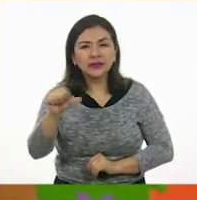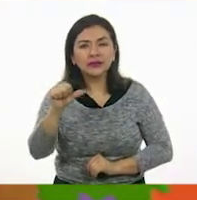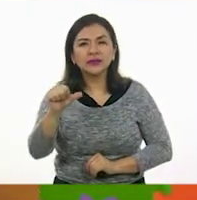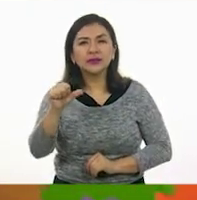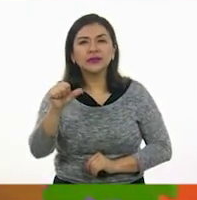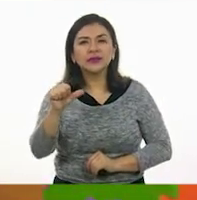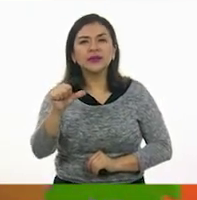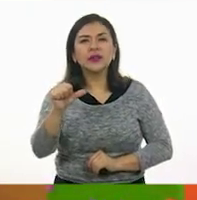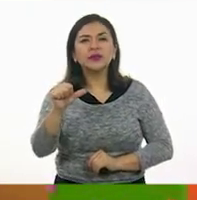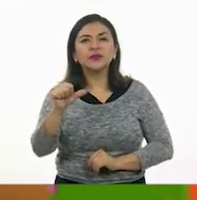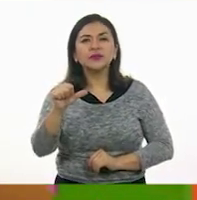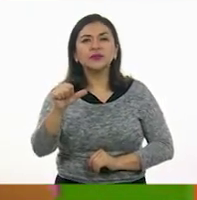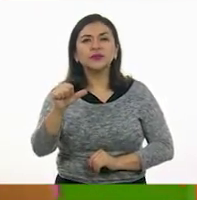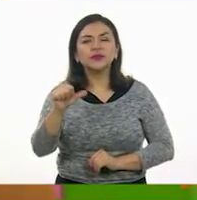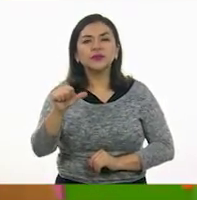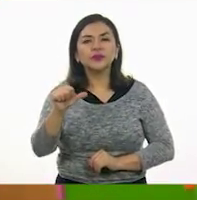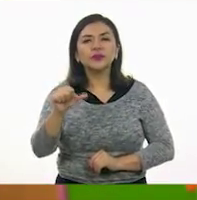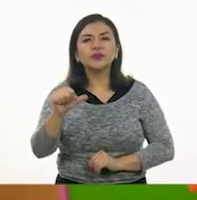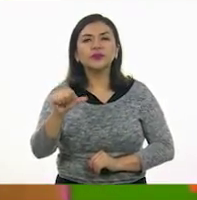dieciséis,